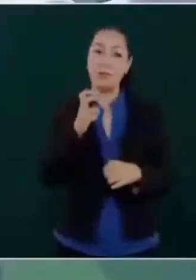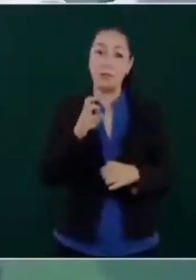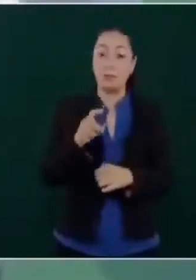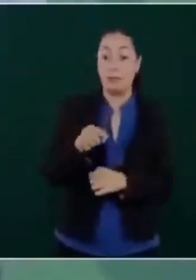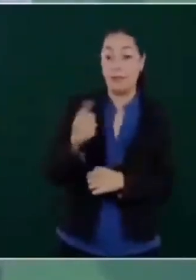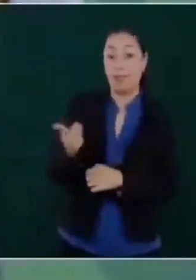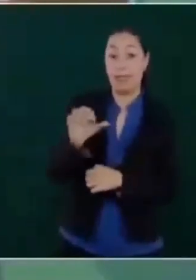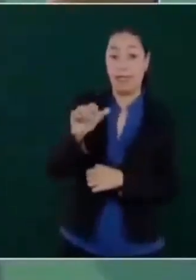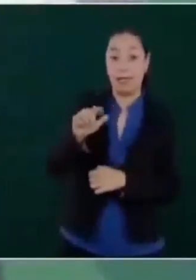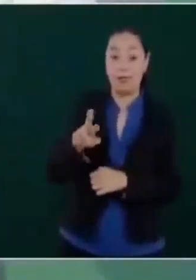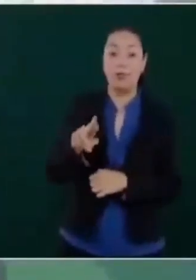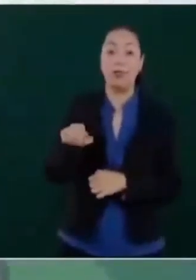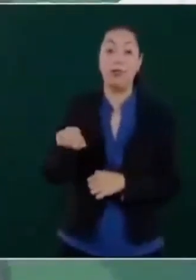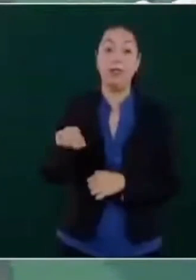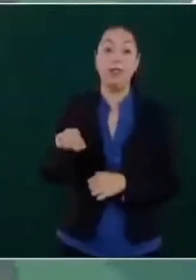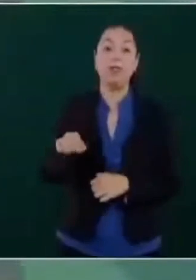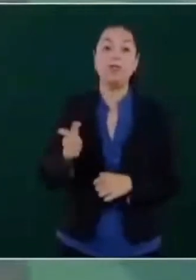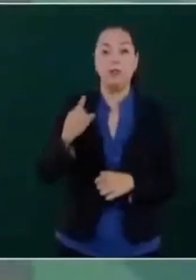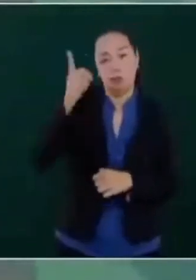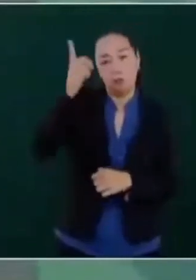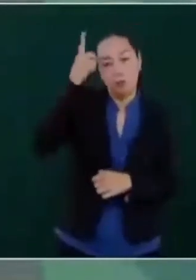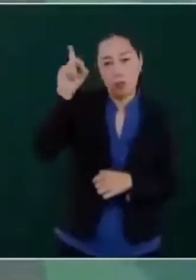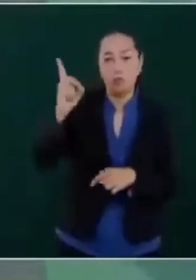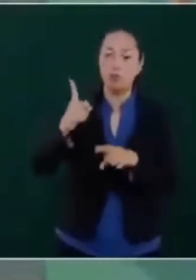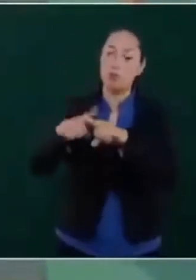a los periodistas más afamados.